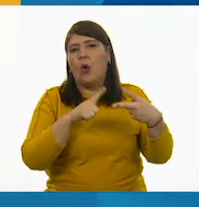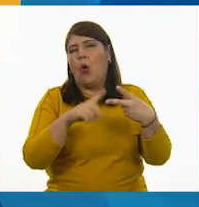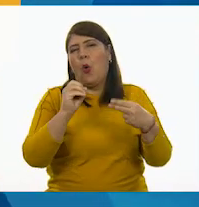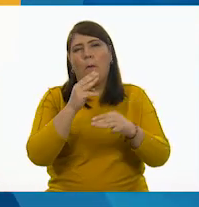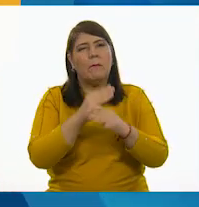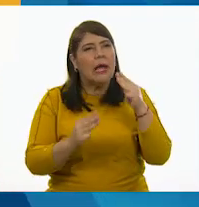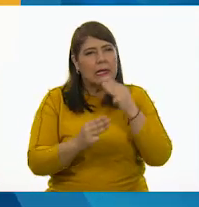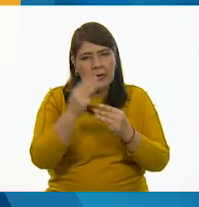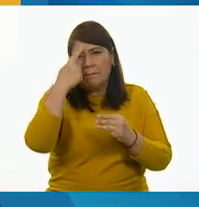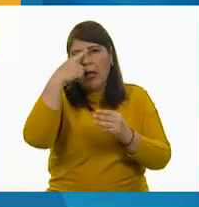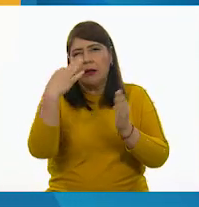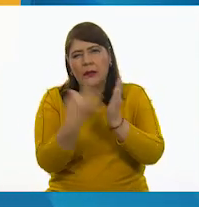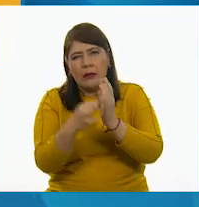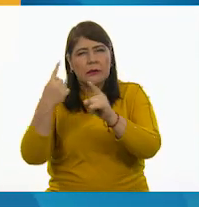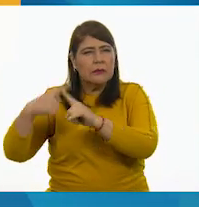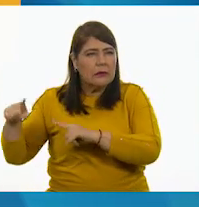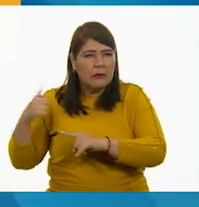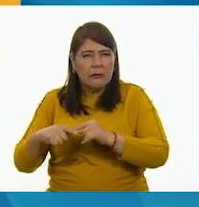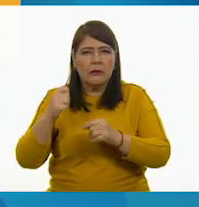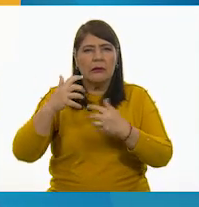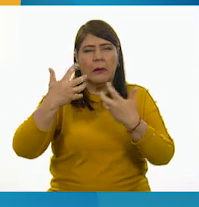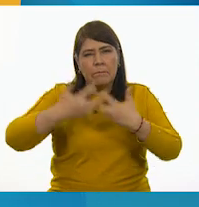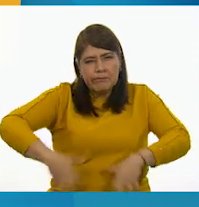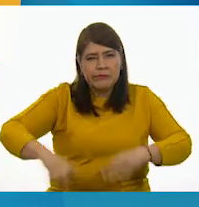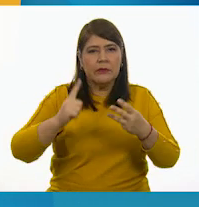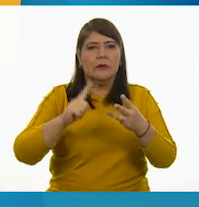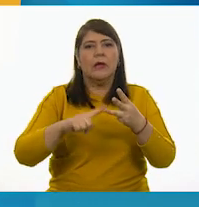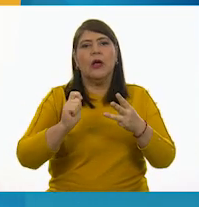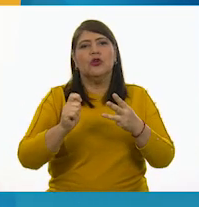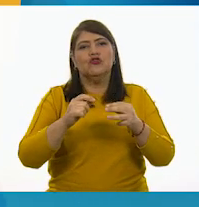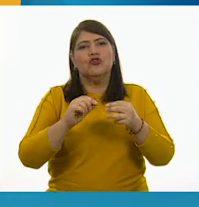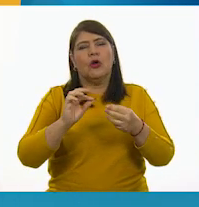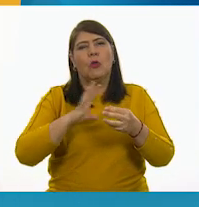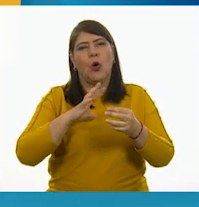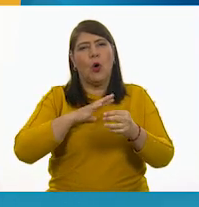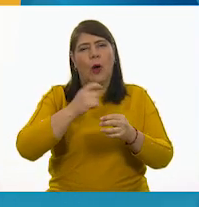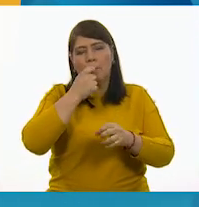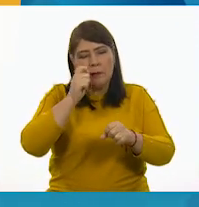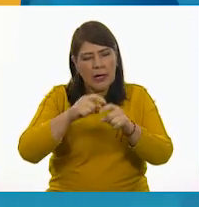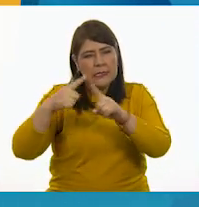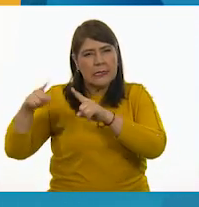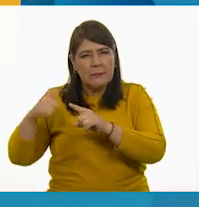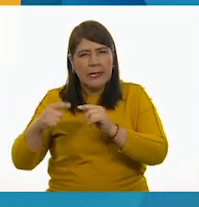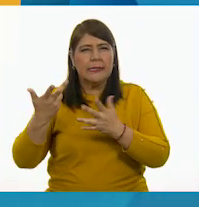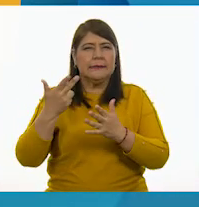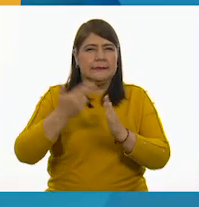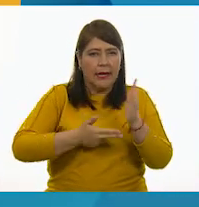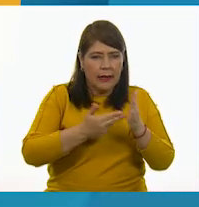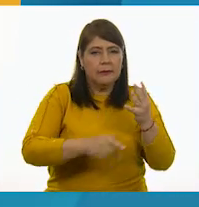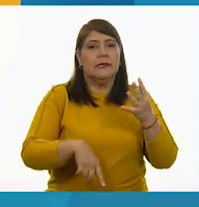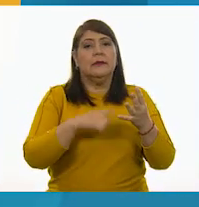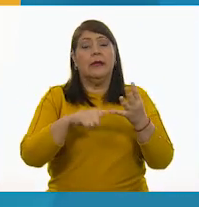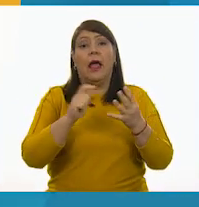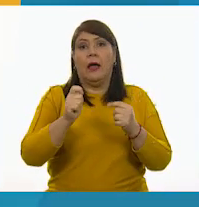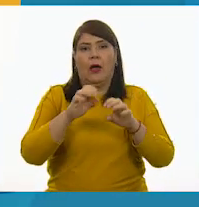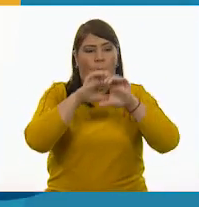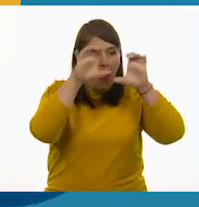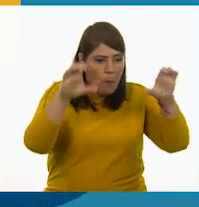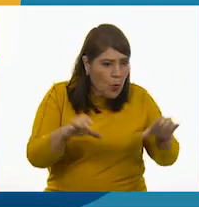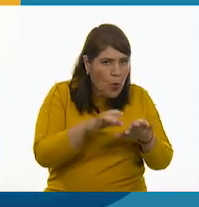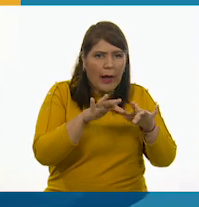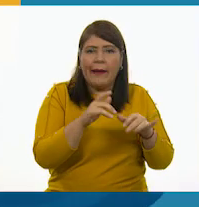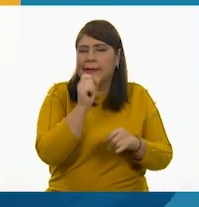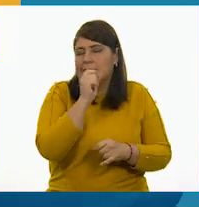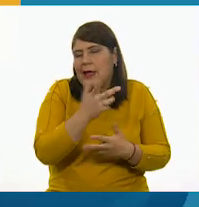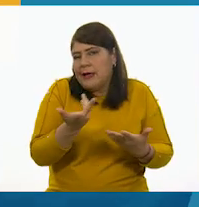ferretería, este, torneos, herramientas, este, una computadora, ¿verdad? Pues